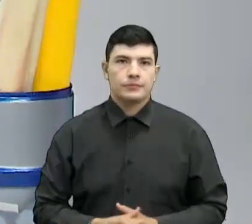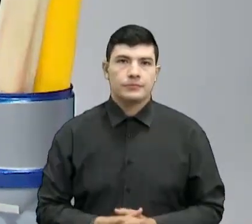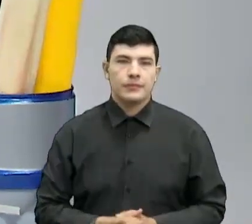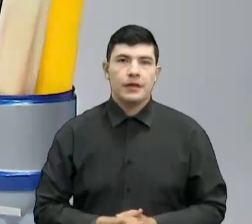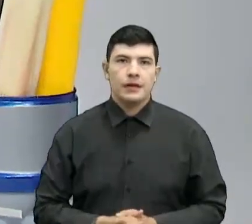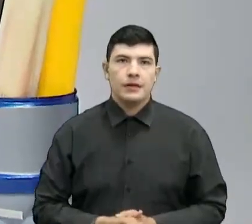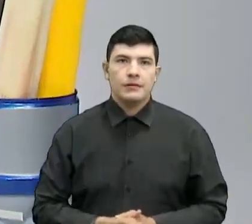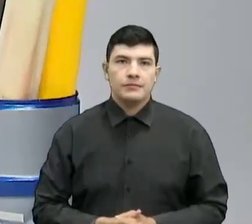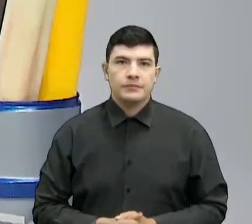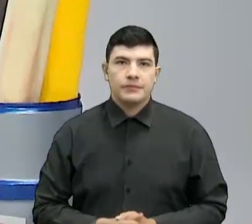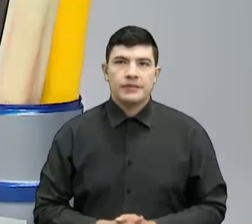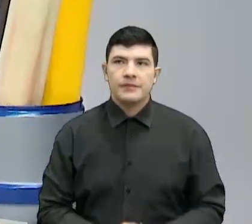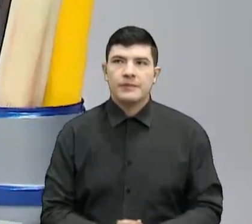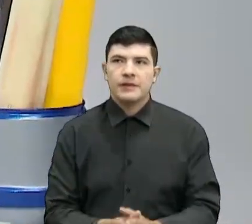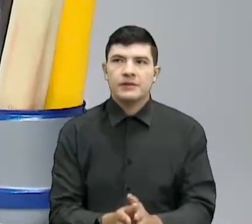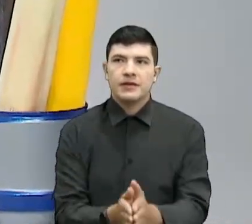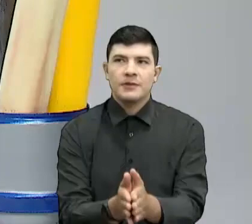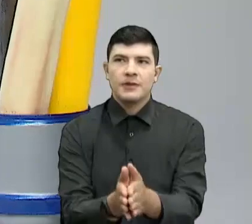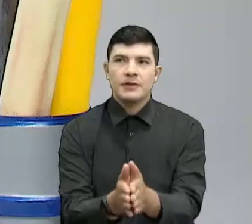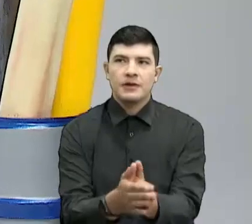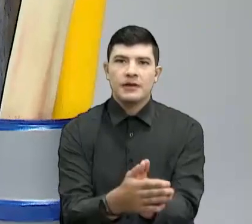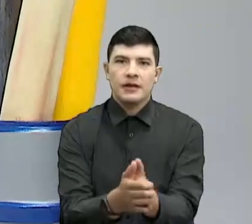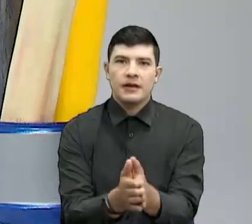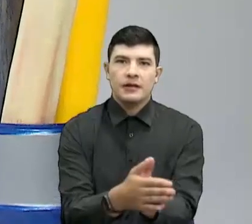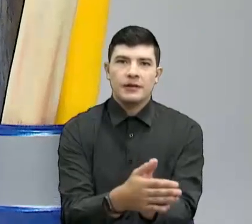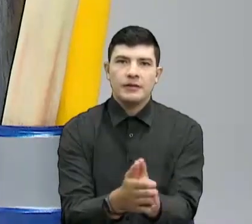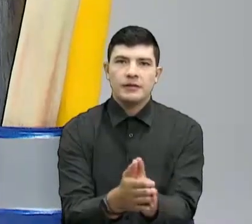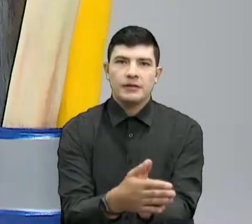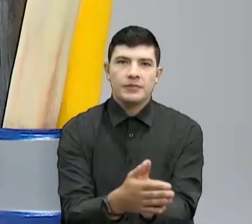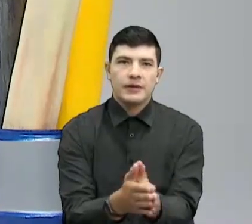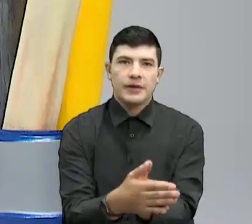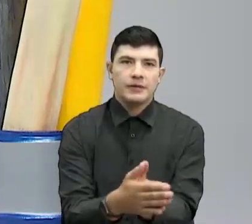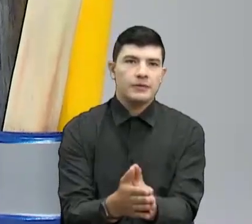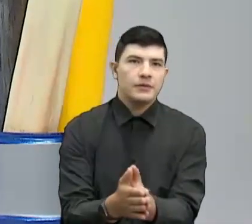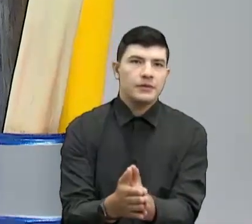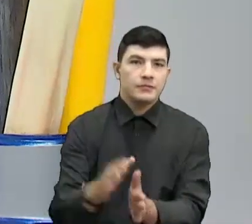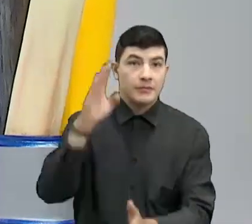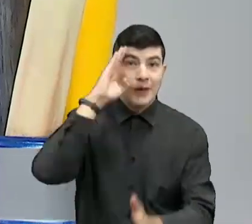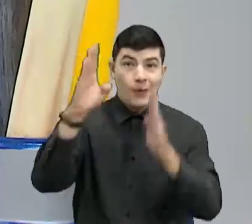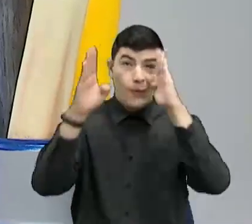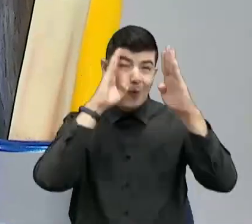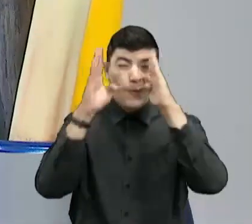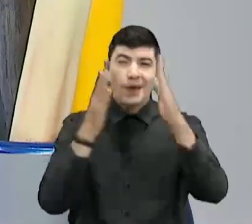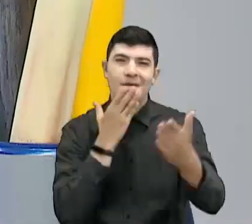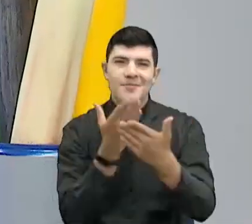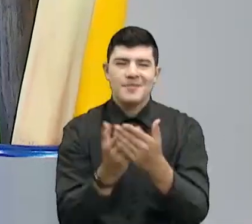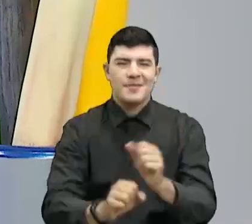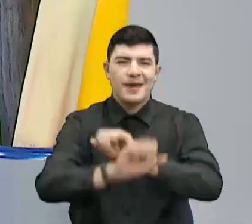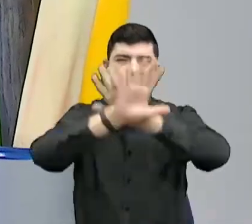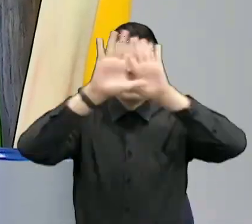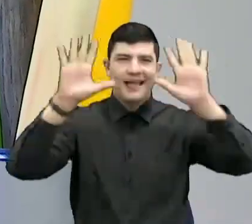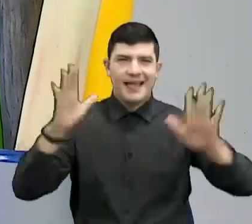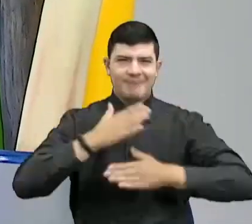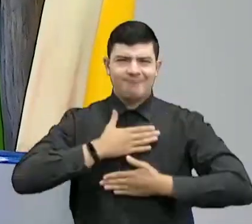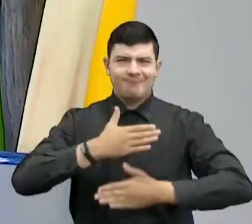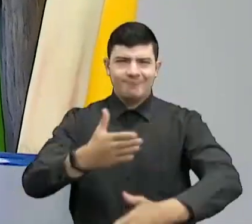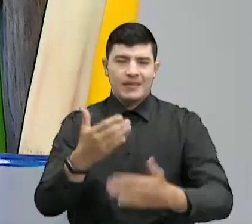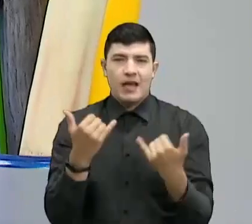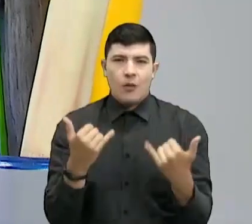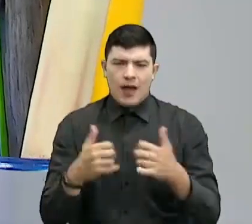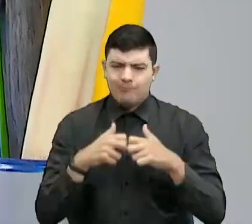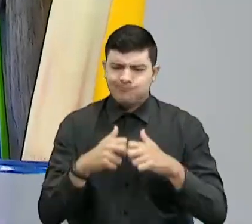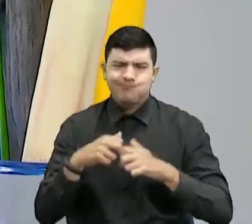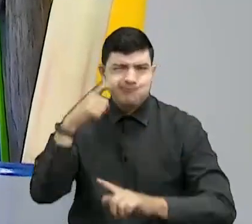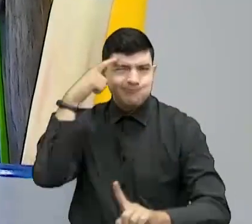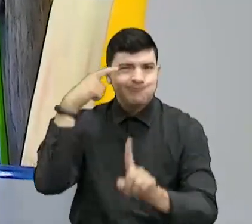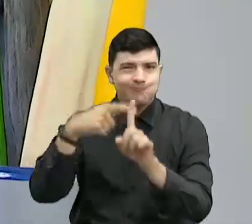¡Hola, hola, chicos! Bienvenidos nuevamente a nuestro maravilloso programa. Los saludamos con toda la buena energía, con mucha felicidad y, por